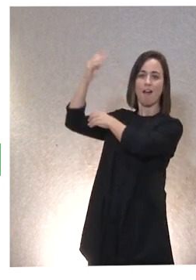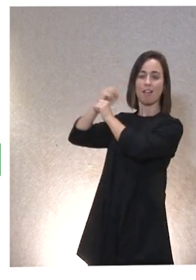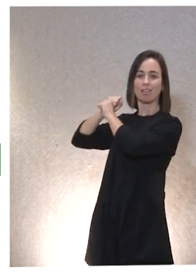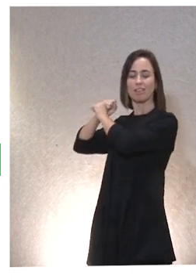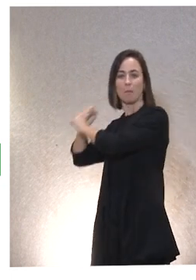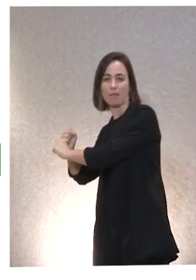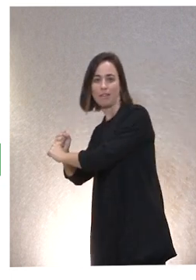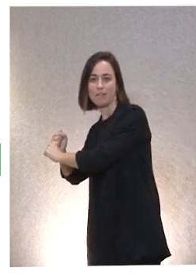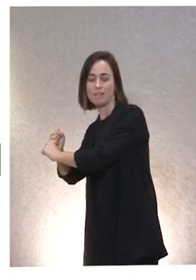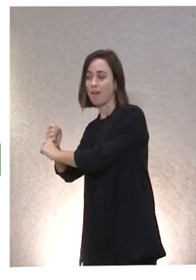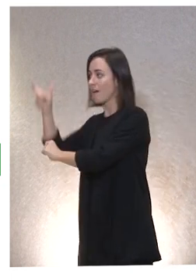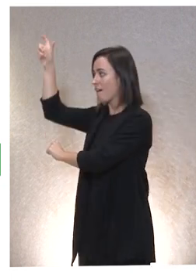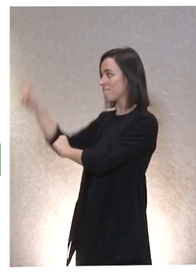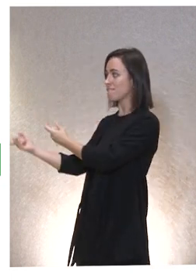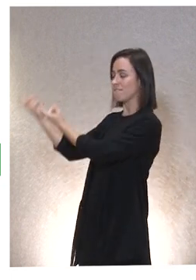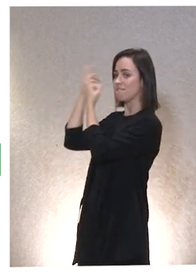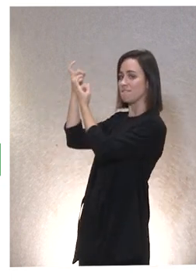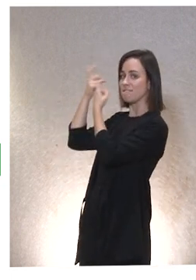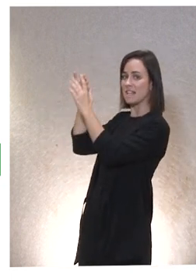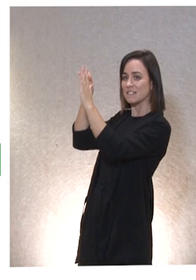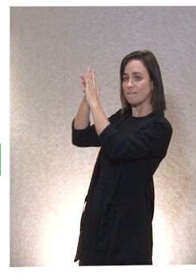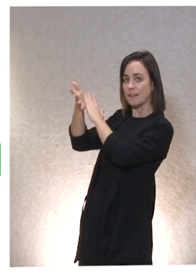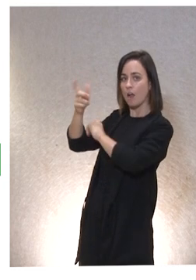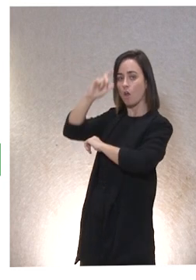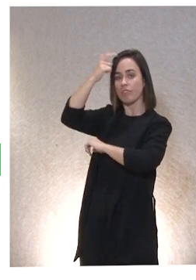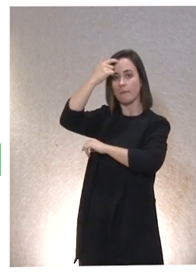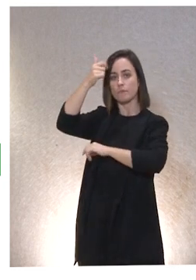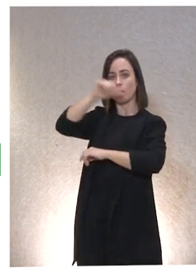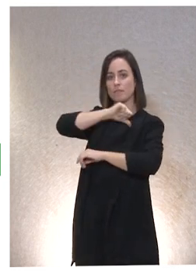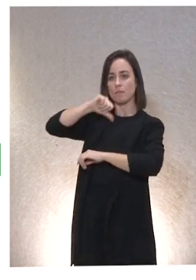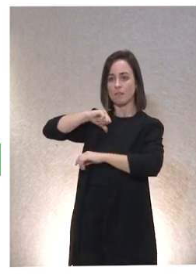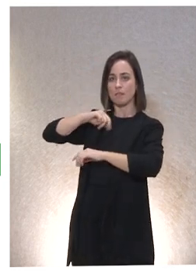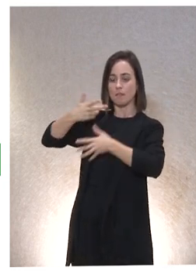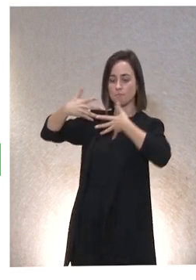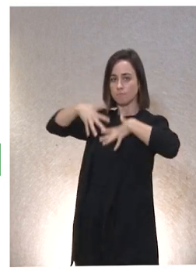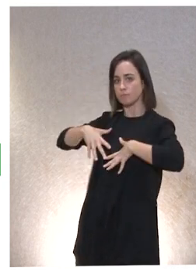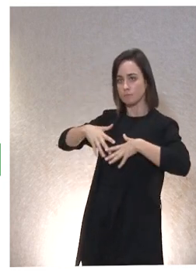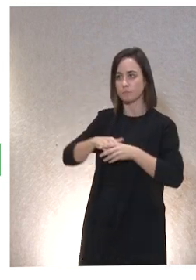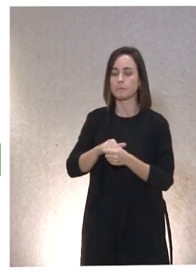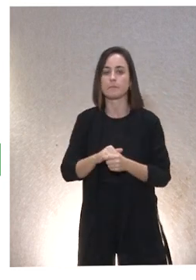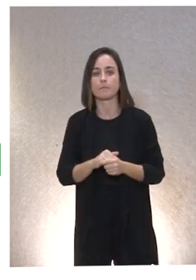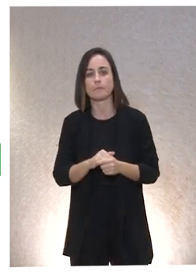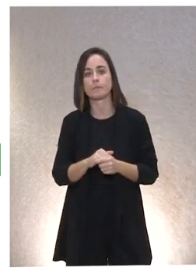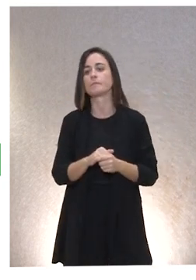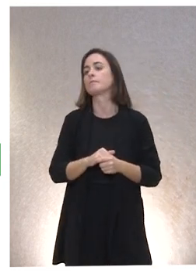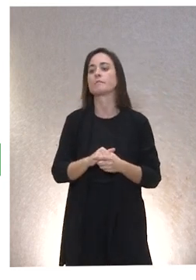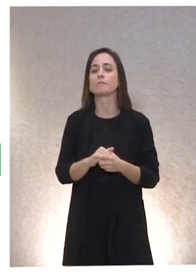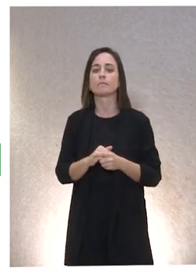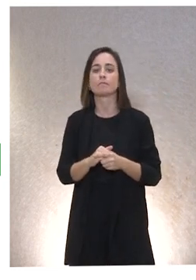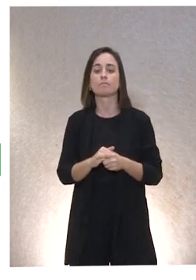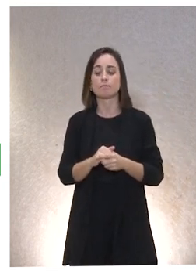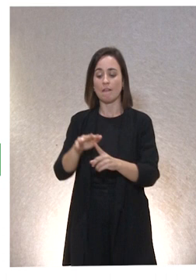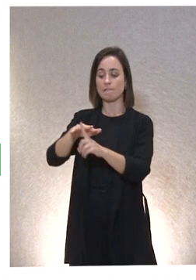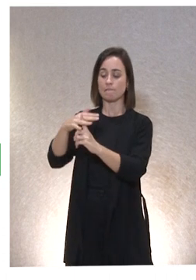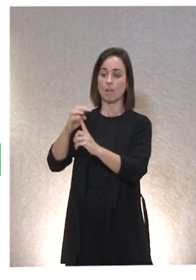se ha expresado en la vertiente de la independencia. No sé si me he liado un poquito con esto, pero espero se entienda. En otros casos,